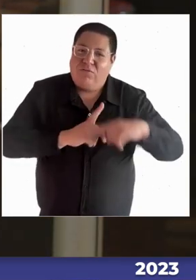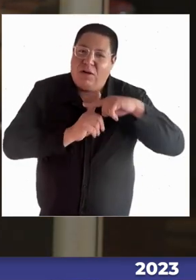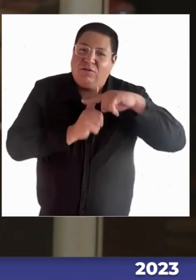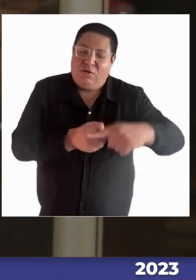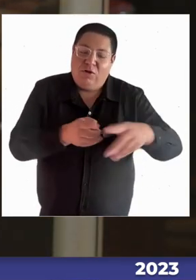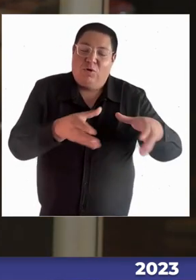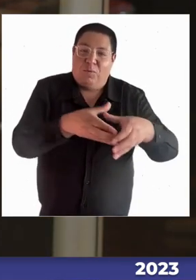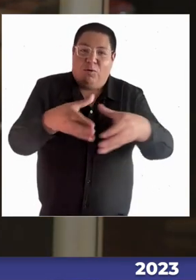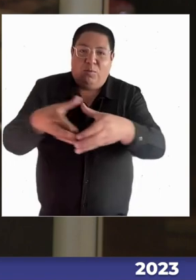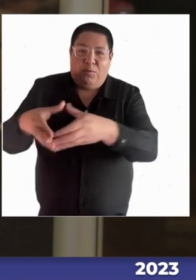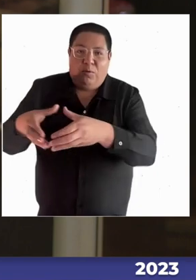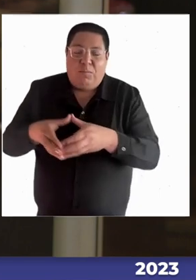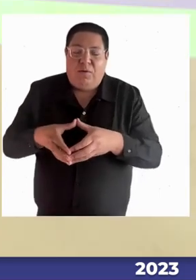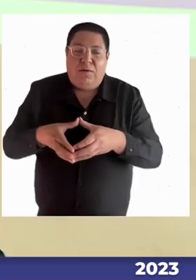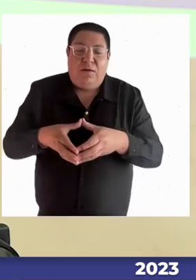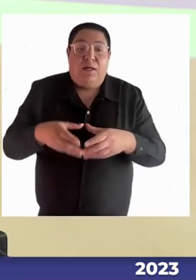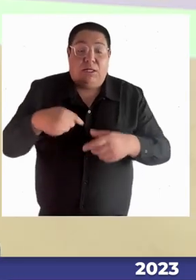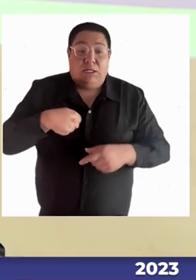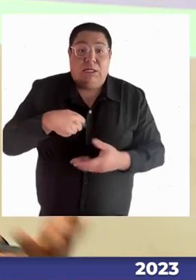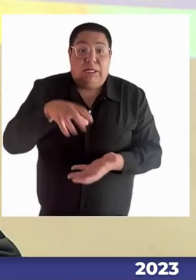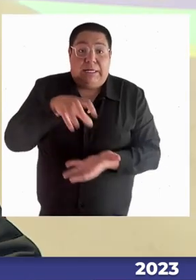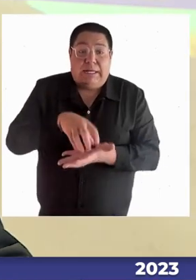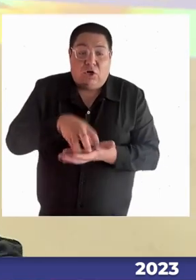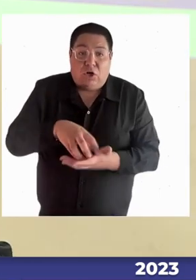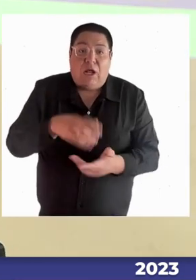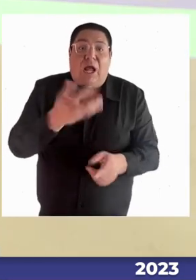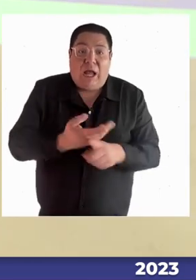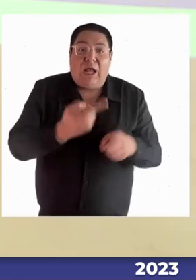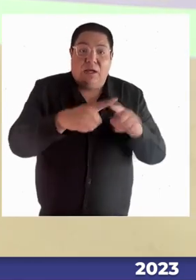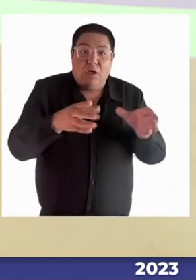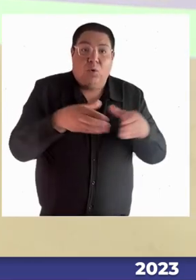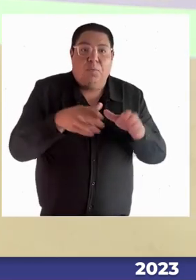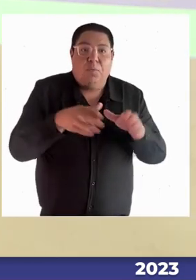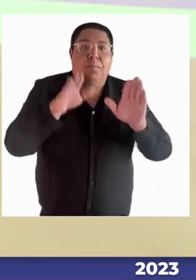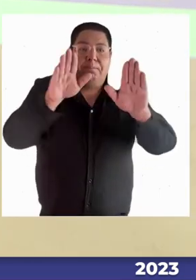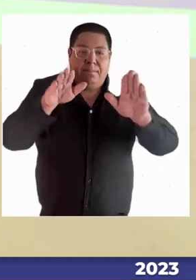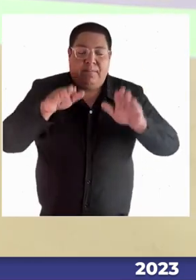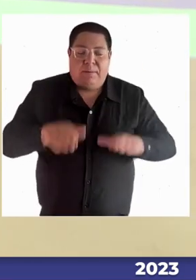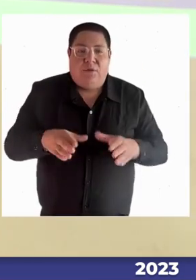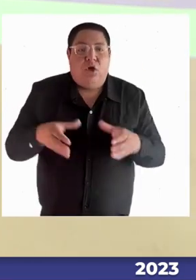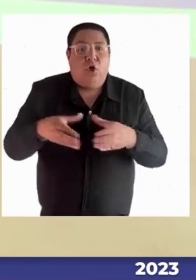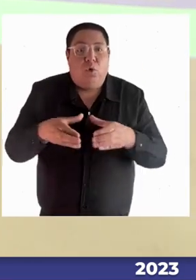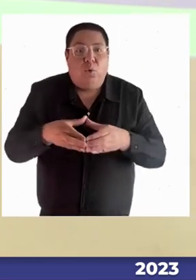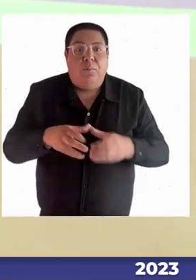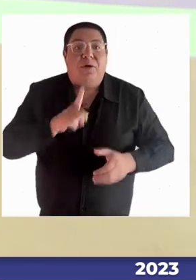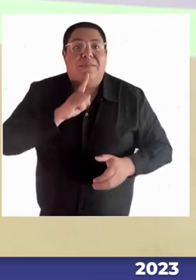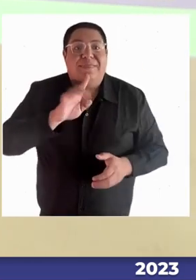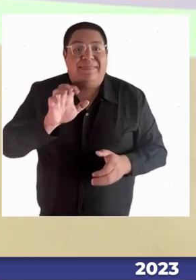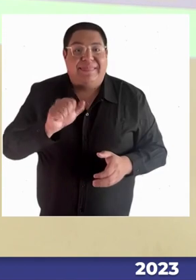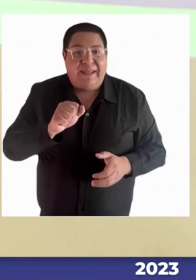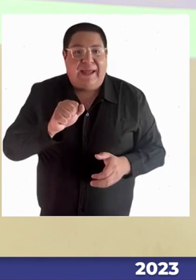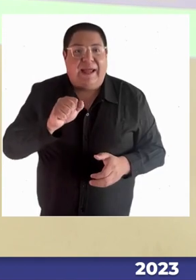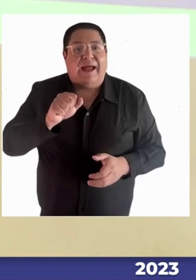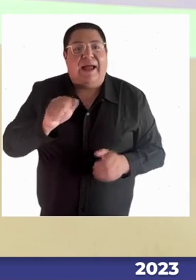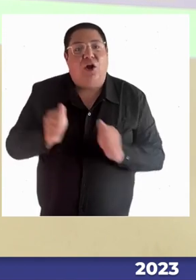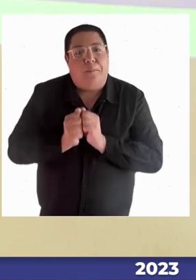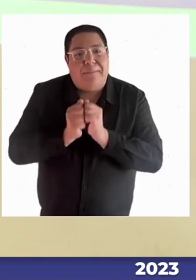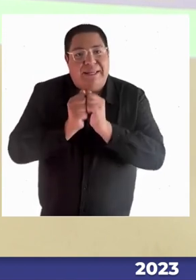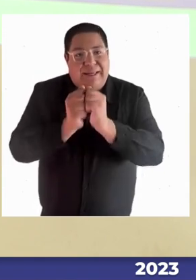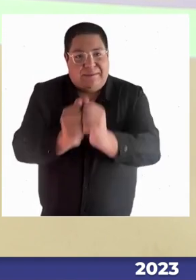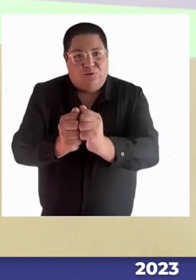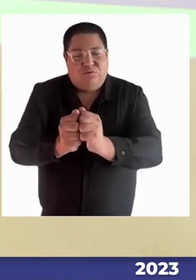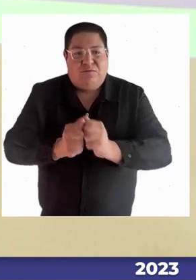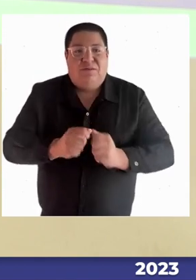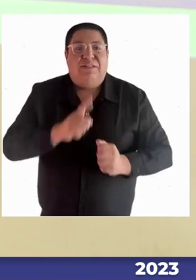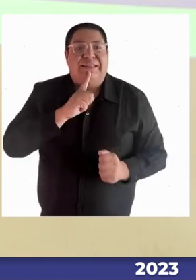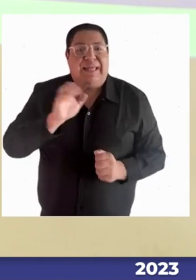hace muchos años, que es una especie de teletón paralela, que también está la teletón, dicho se pasó, en Coyeque, pero el Club de Leones lleva años, ¿no es cierto?, instalado en la